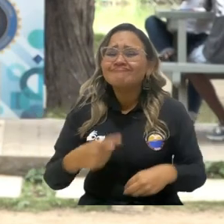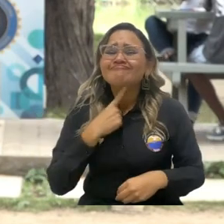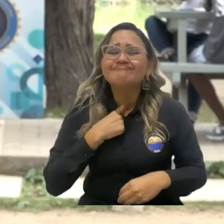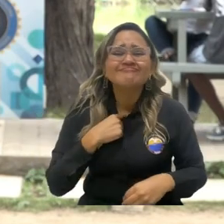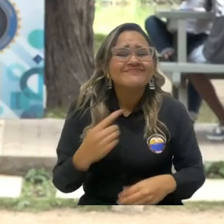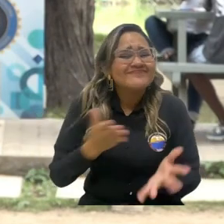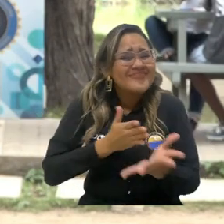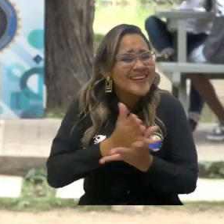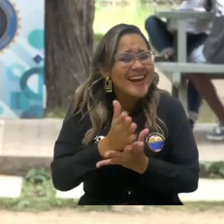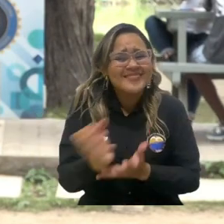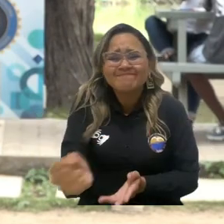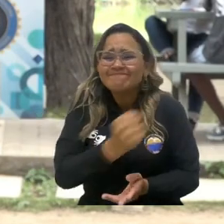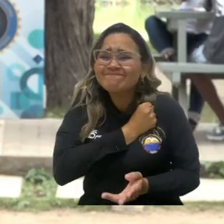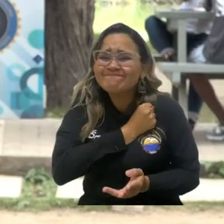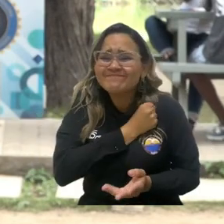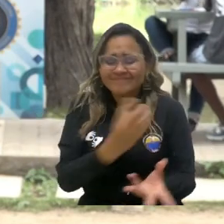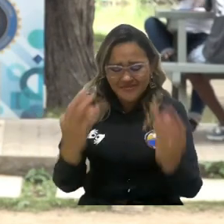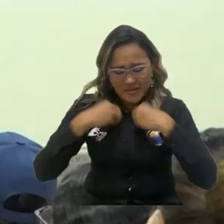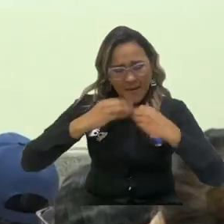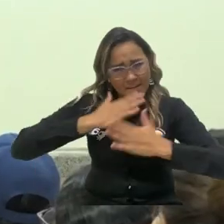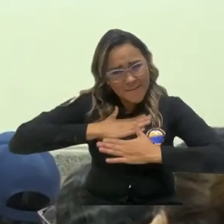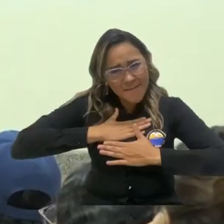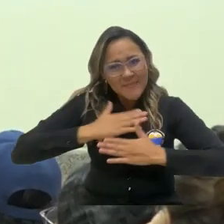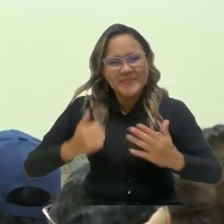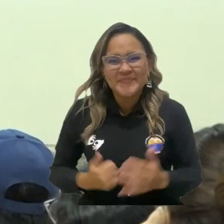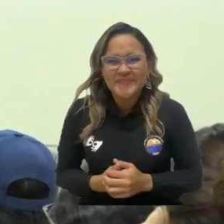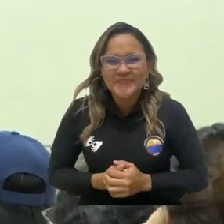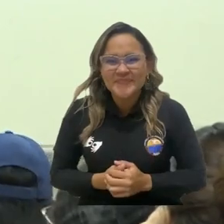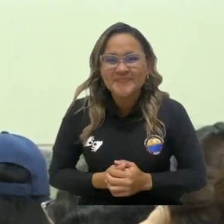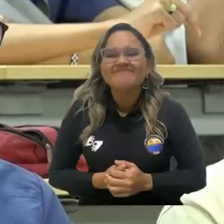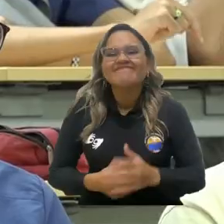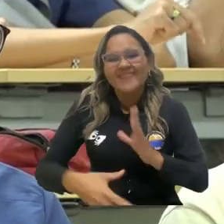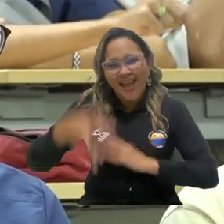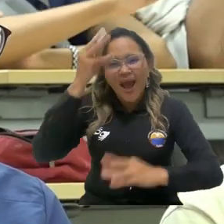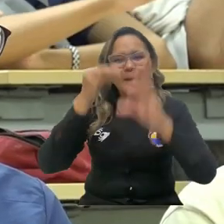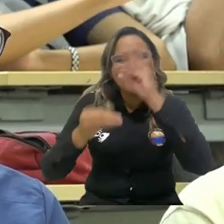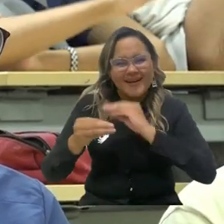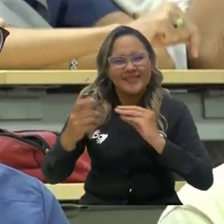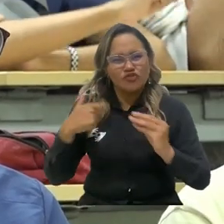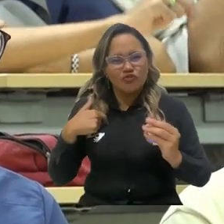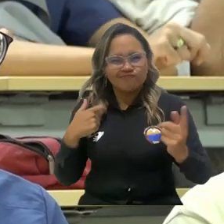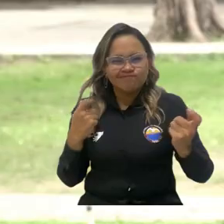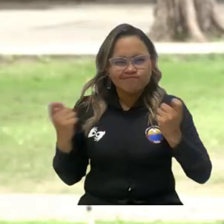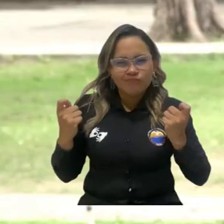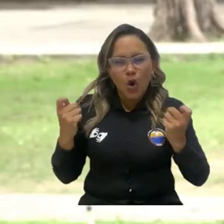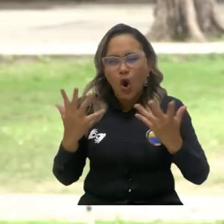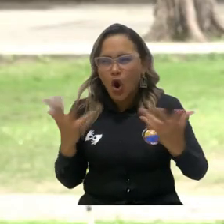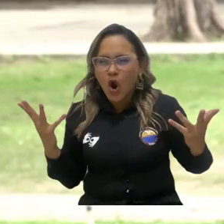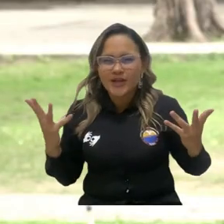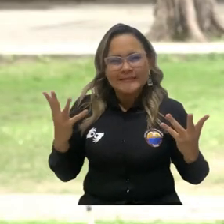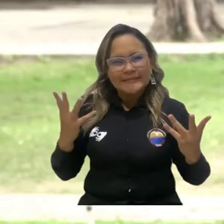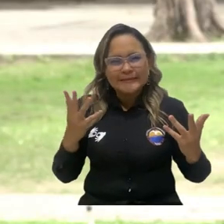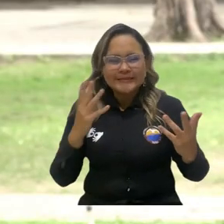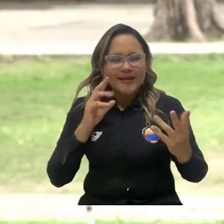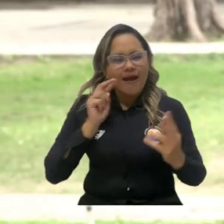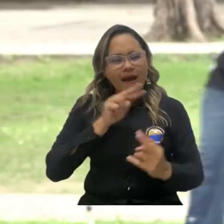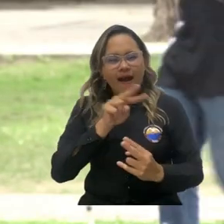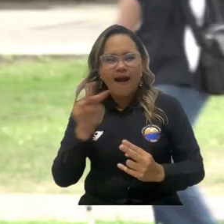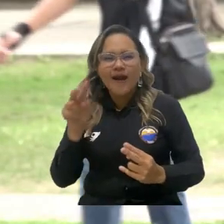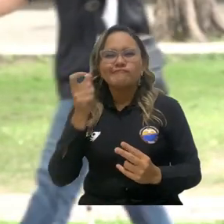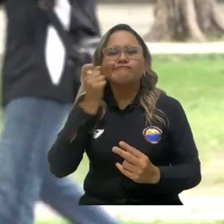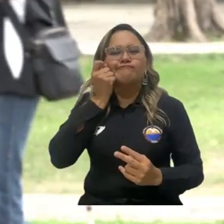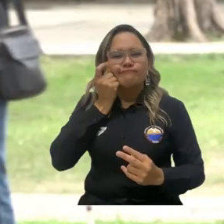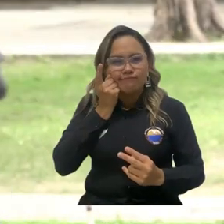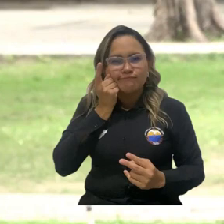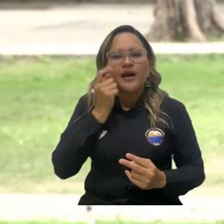definitivamente esta es la carrera que le da sentido un poco a mi propia existencia. Aprendes a mirar todo desde diferentes perspectivas y